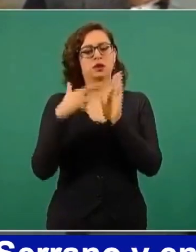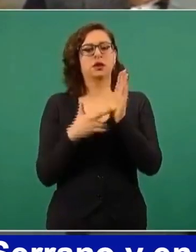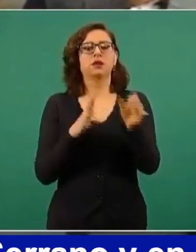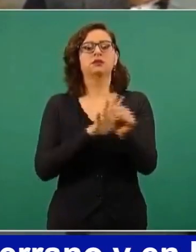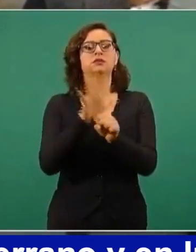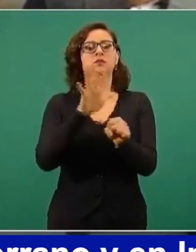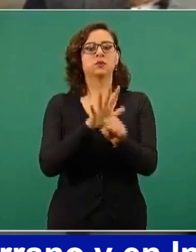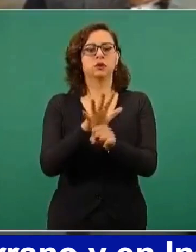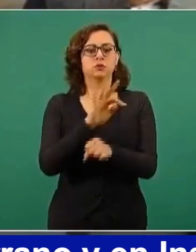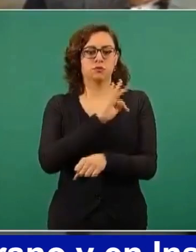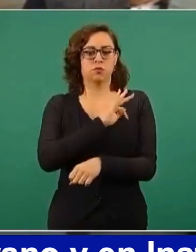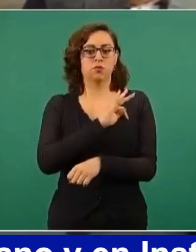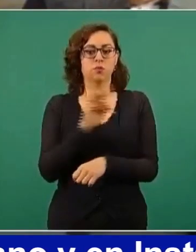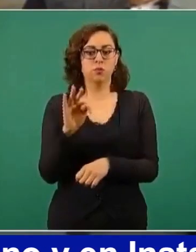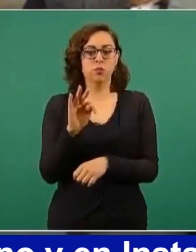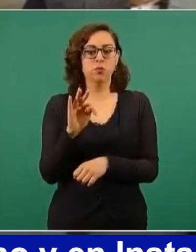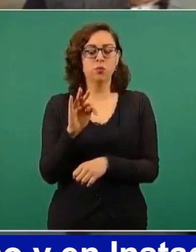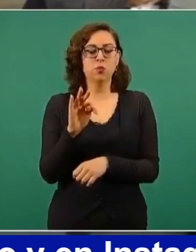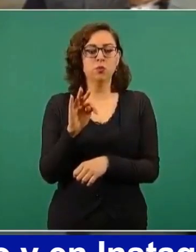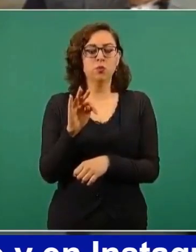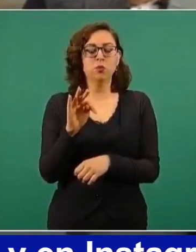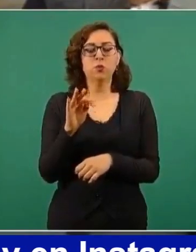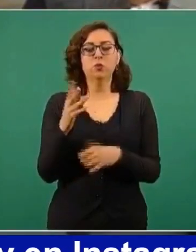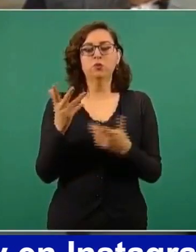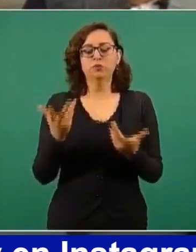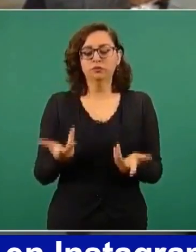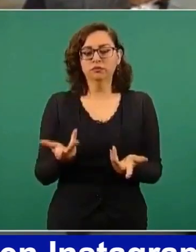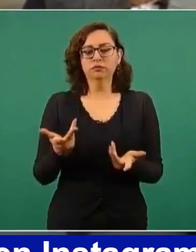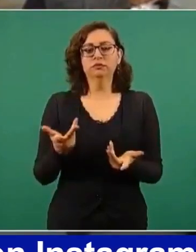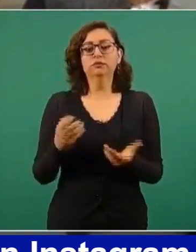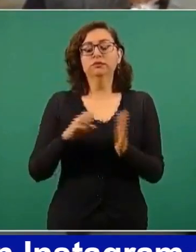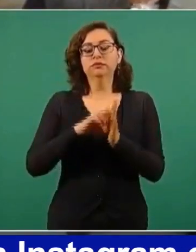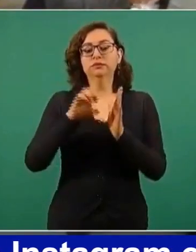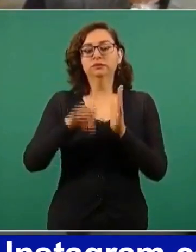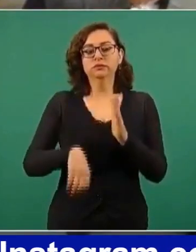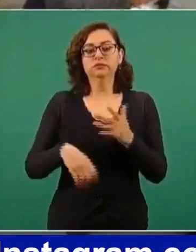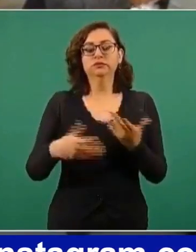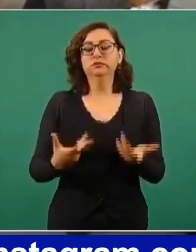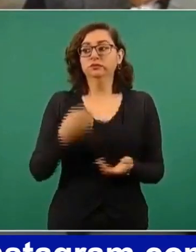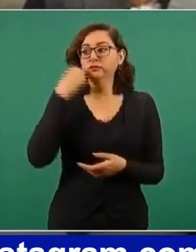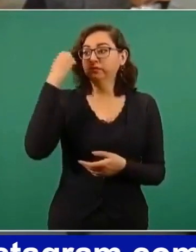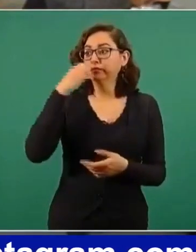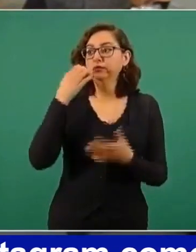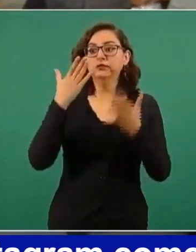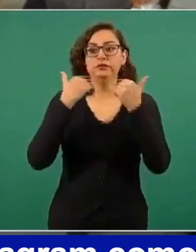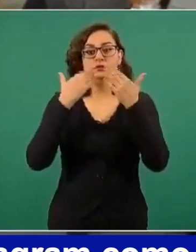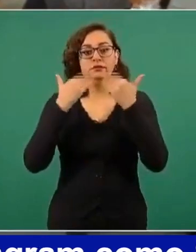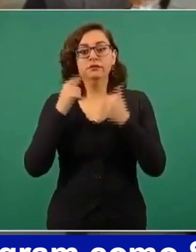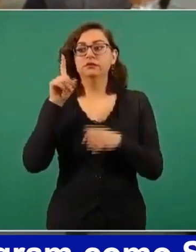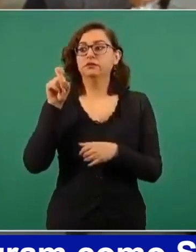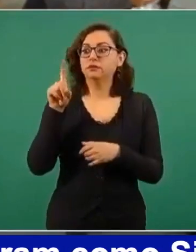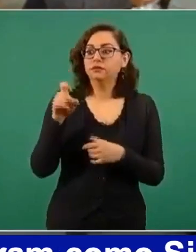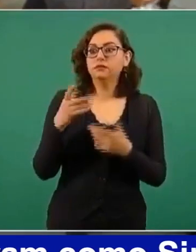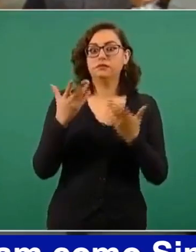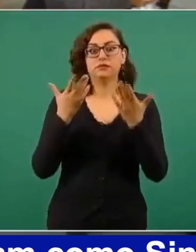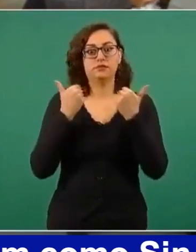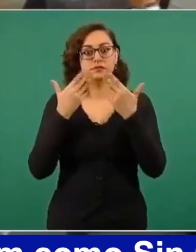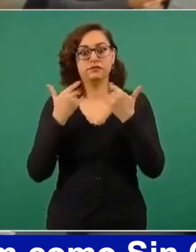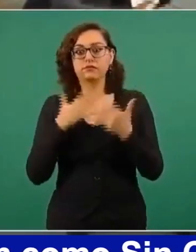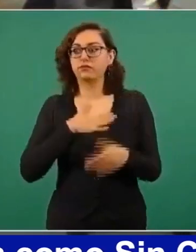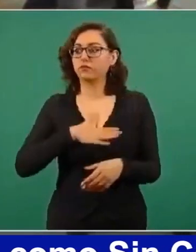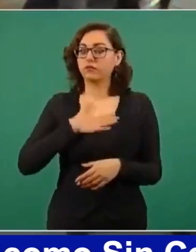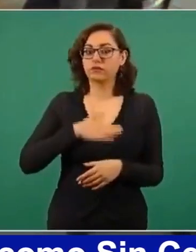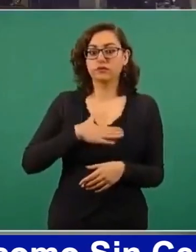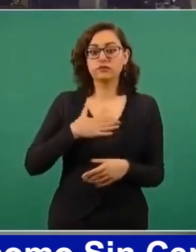regreso a clases presenciales? En términos de las escuelas, por ejemplo, las que no tienen agua o las que no tienen servicio, la